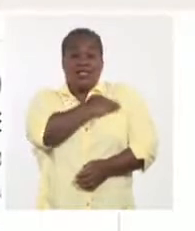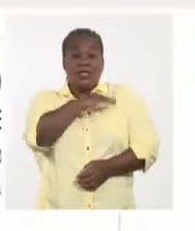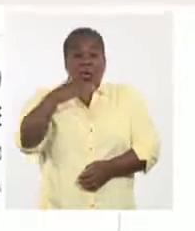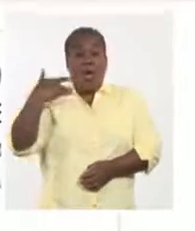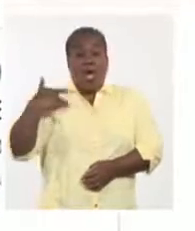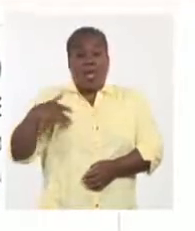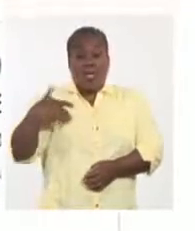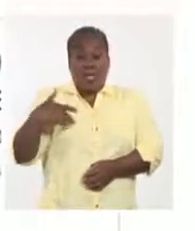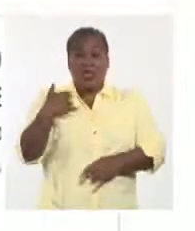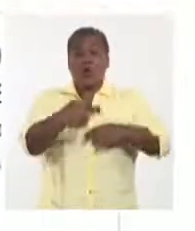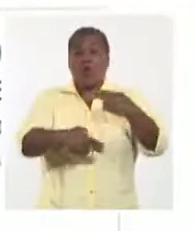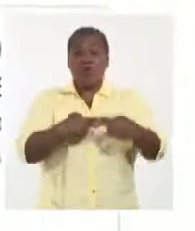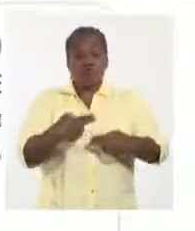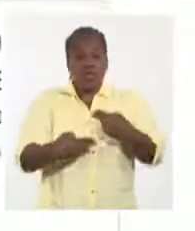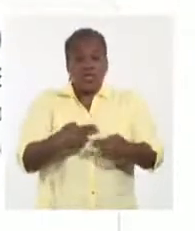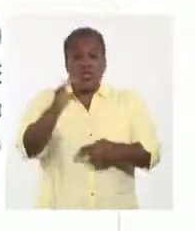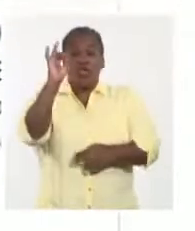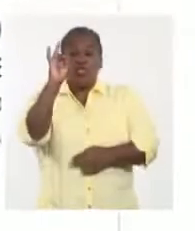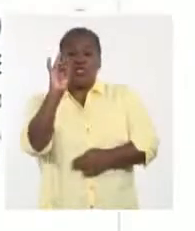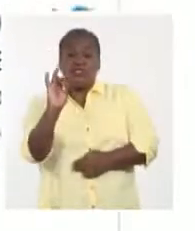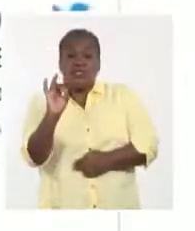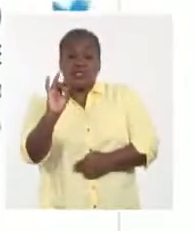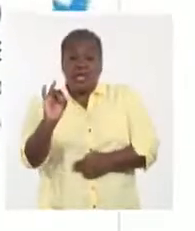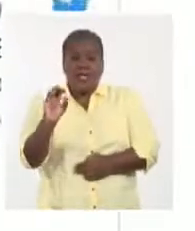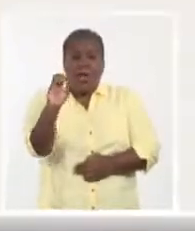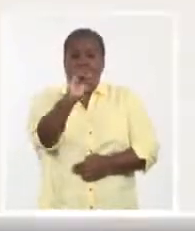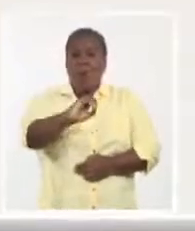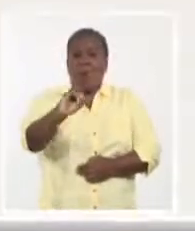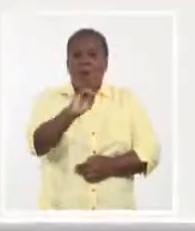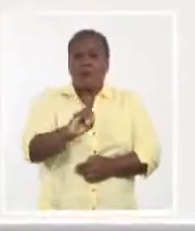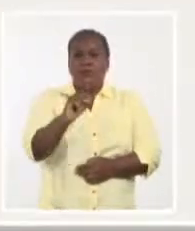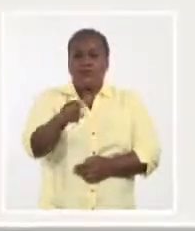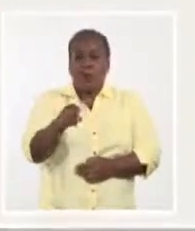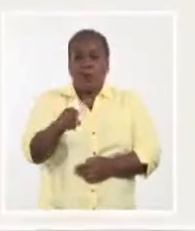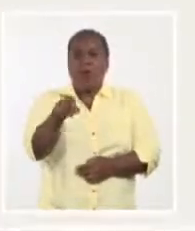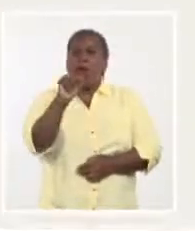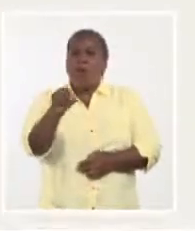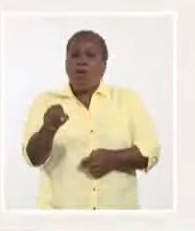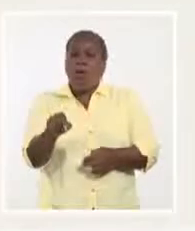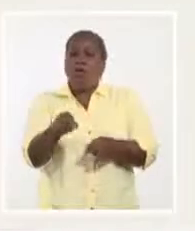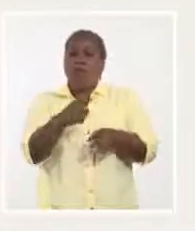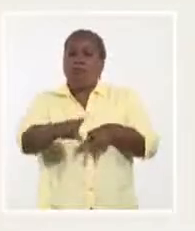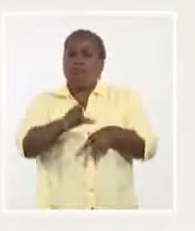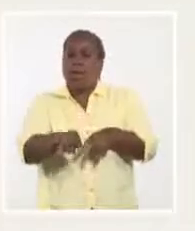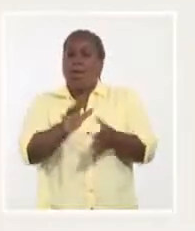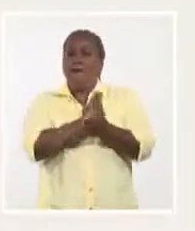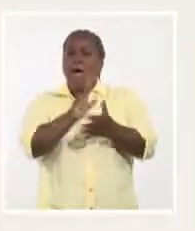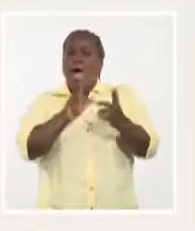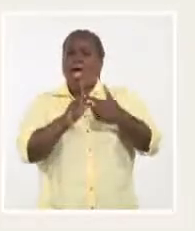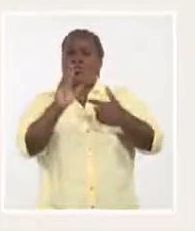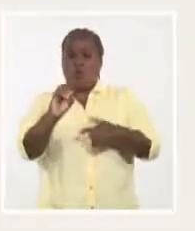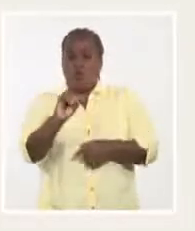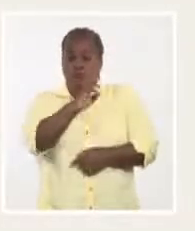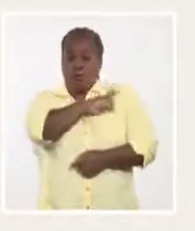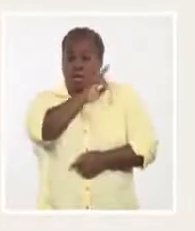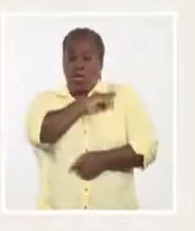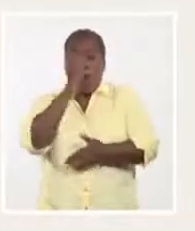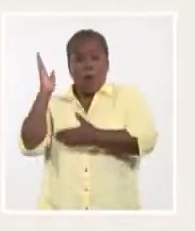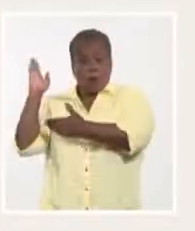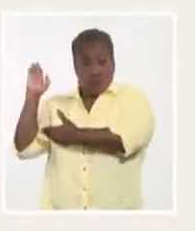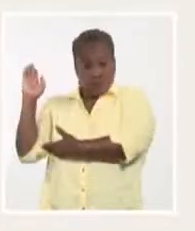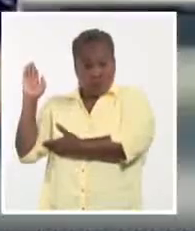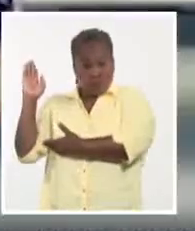sesiones operativas en campo de mayo. Las mismas fueron dirigidas por el general Juan Martín Paleo,